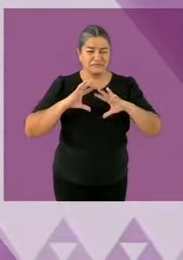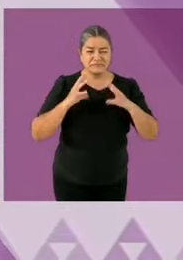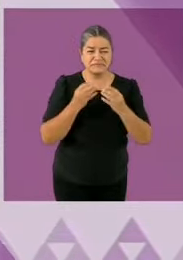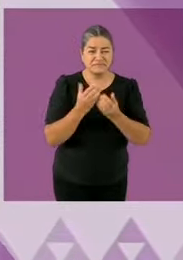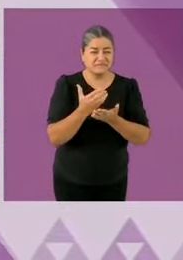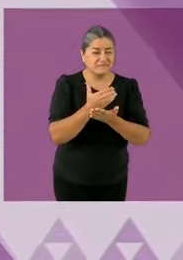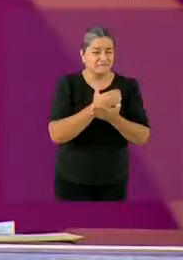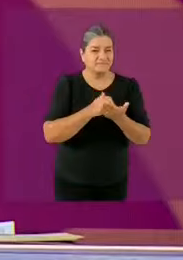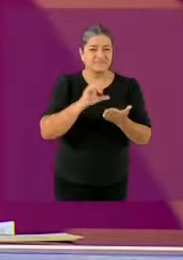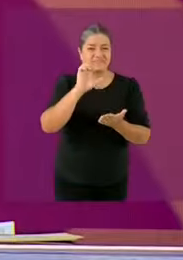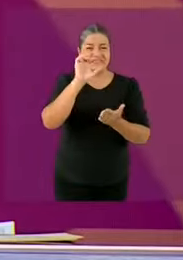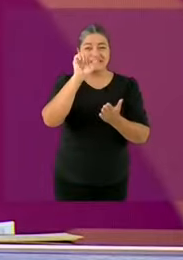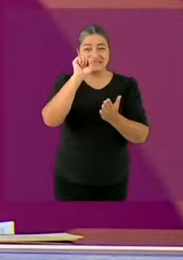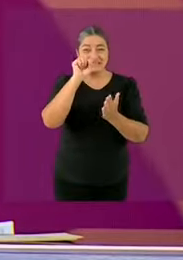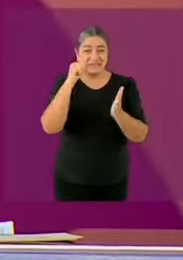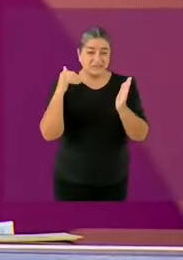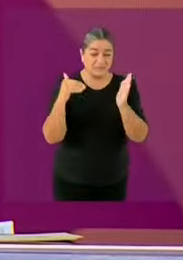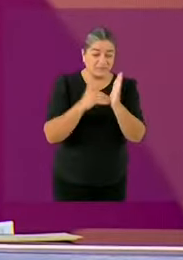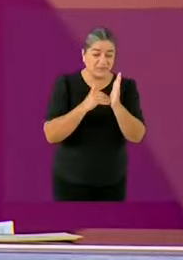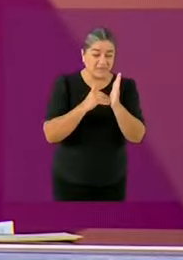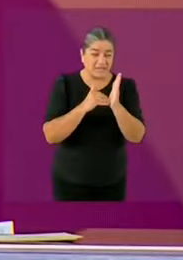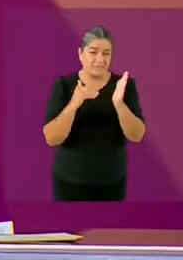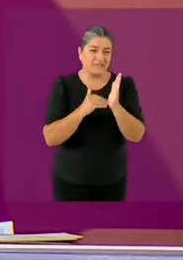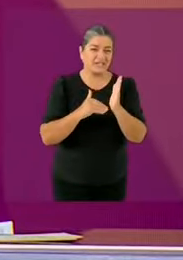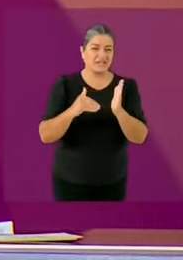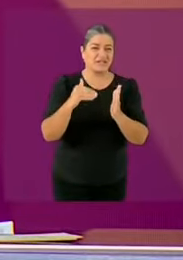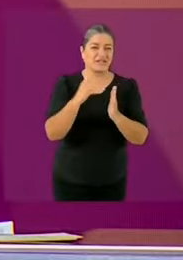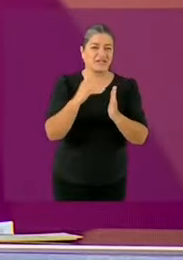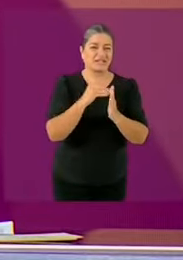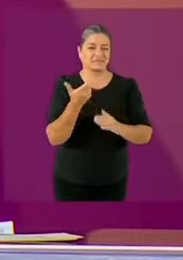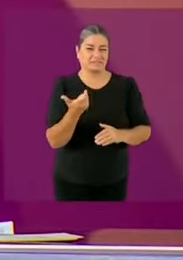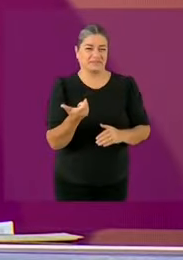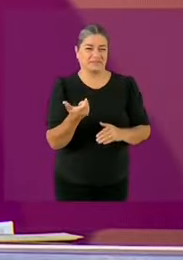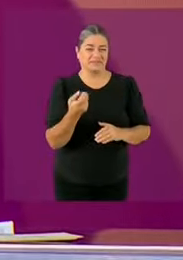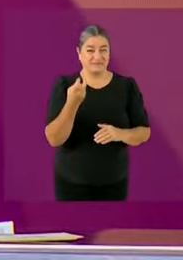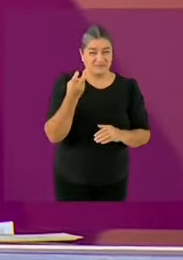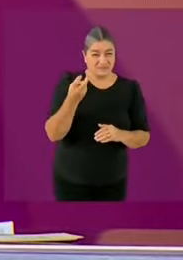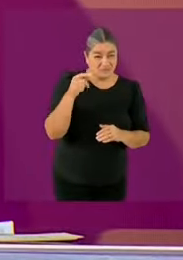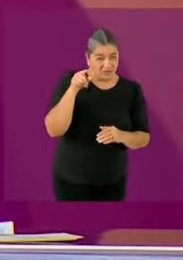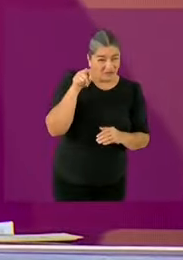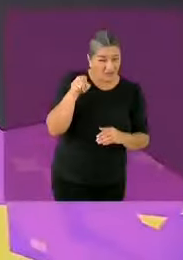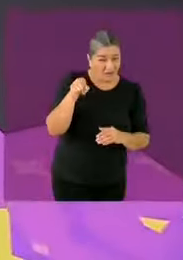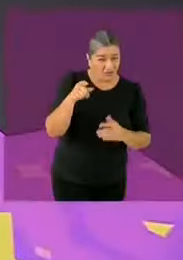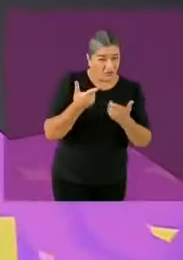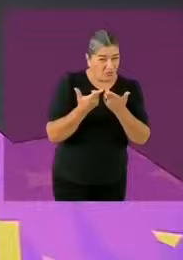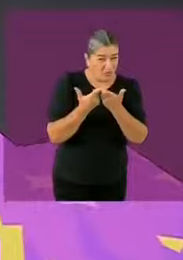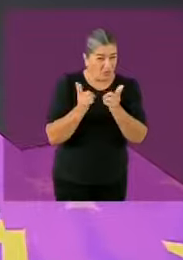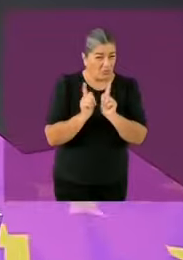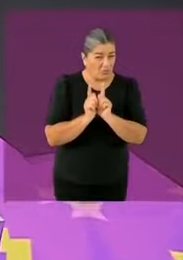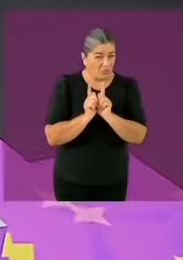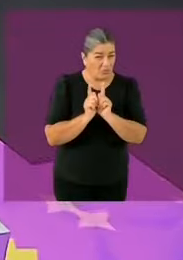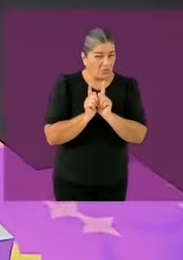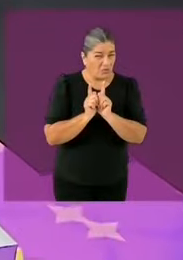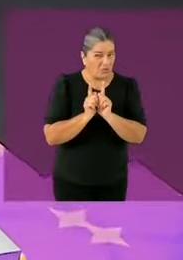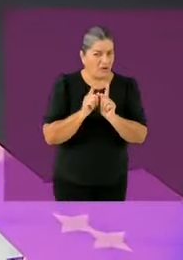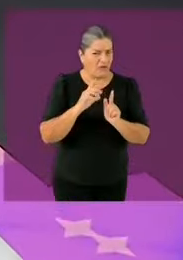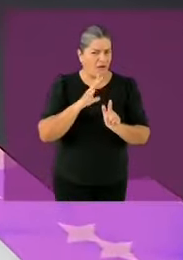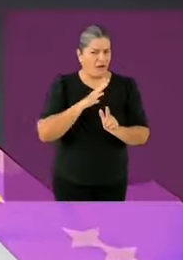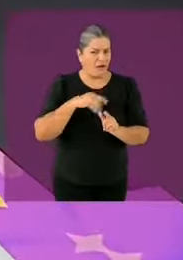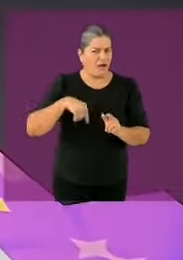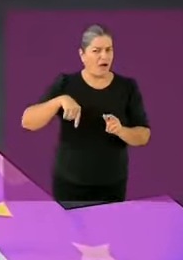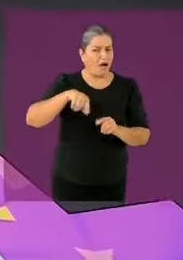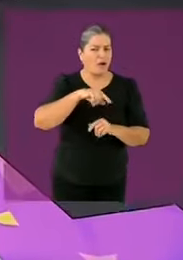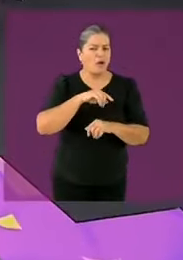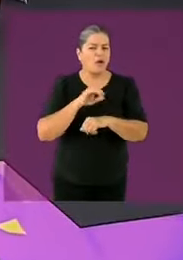funcionario, a rato trabaja en el grupo Indy. ¿Qué querías que ocultara? 66 mil millones. Eso es una corrupción monumental.